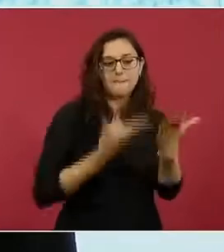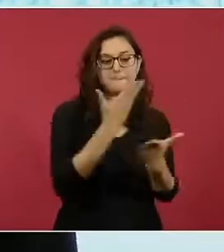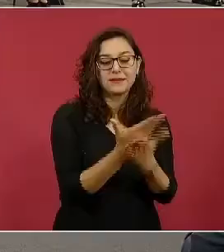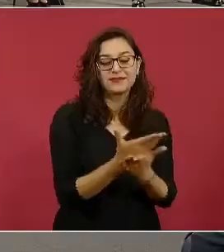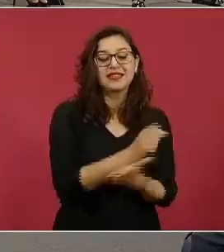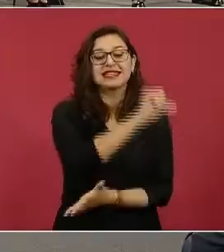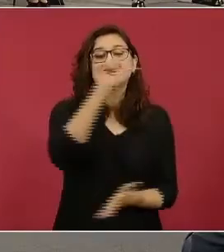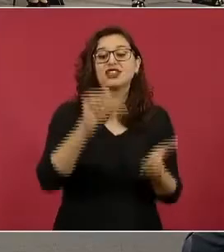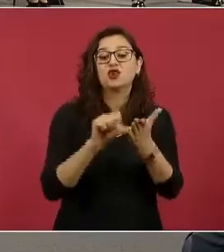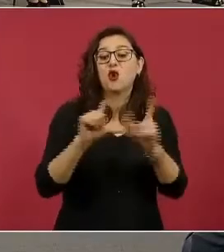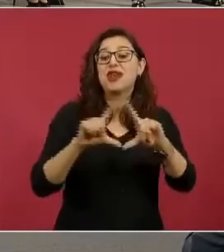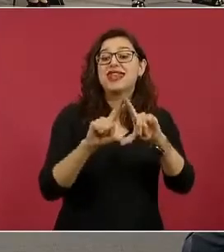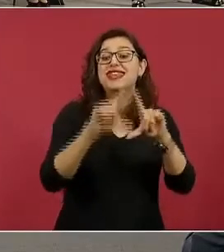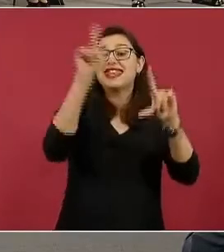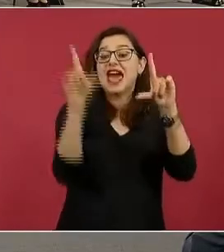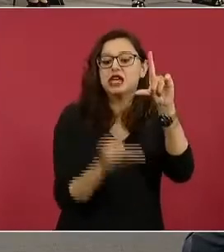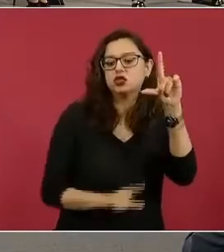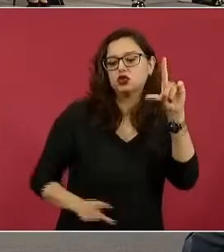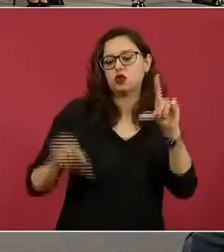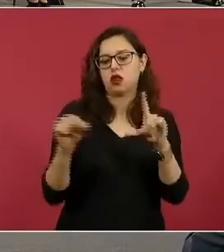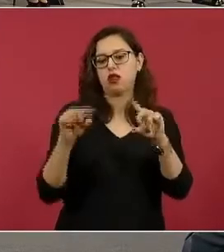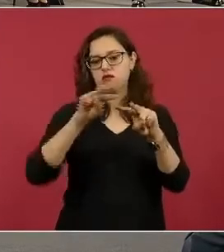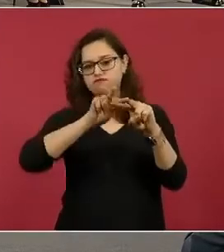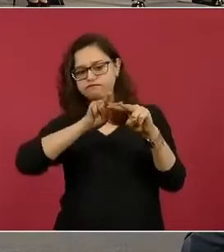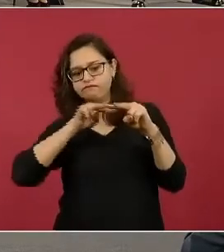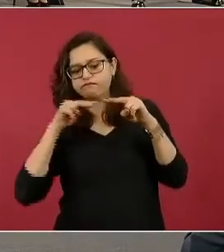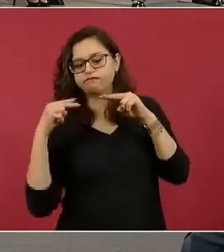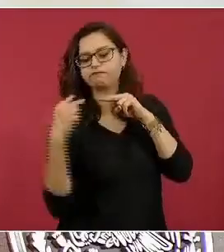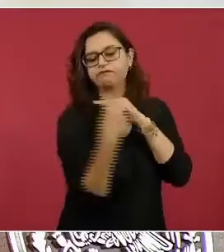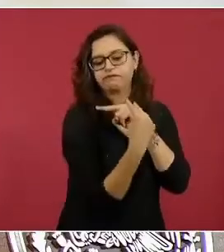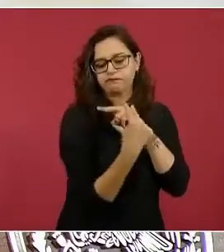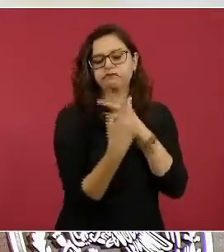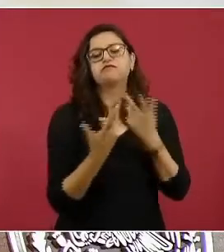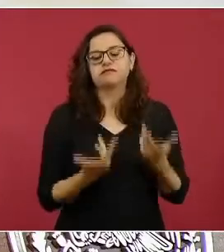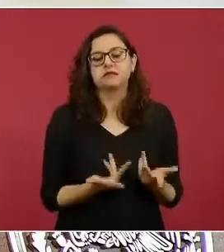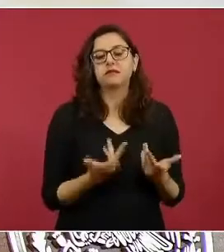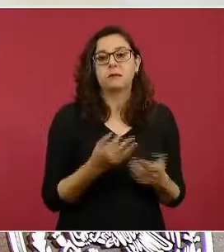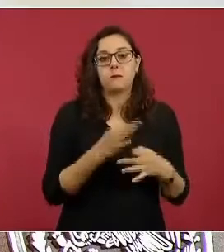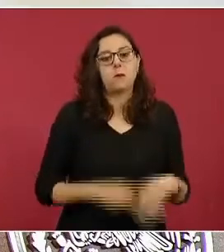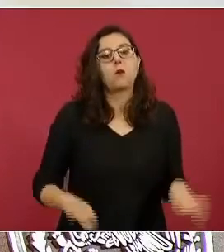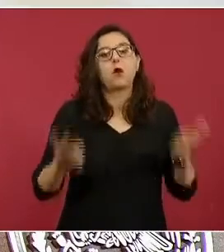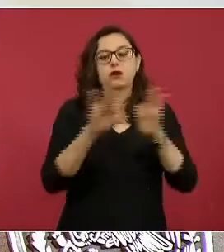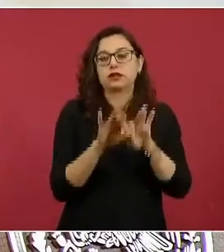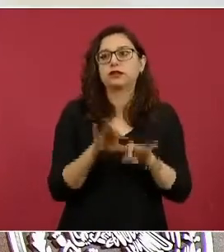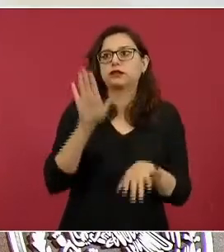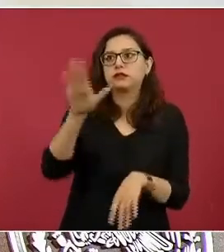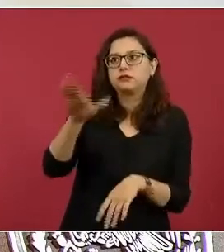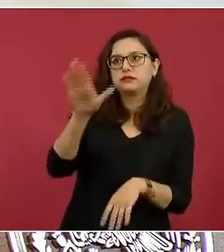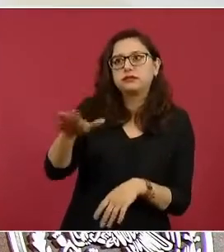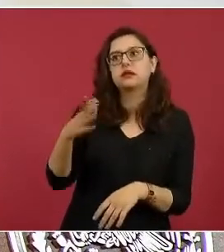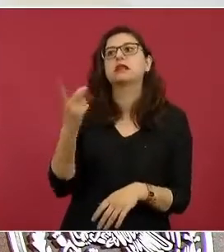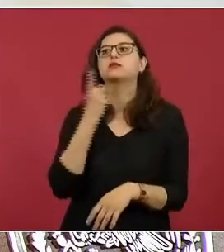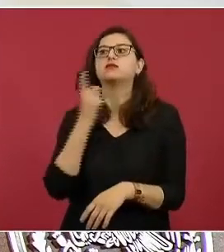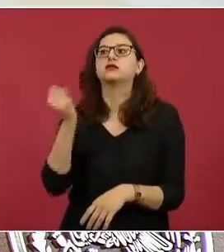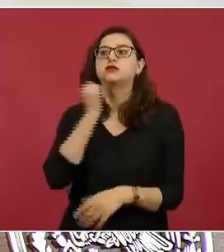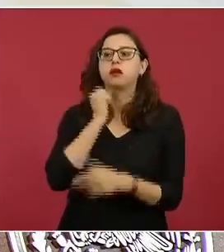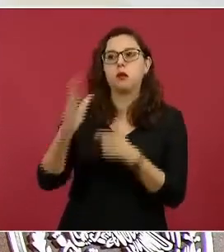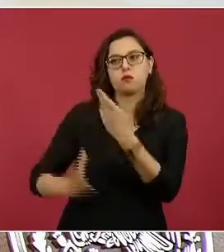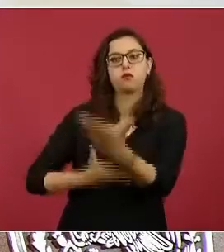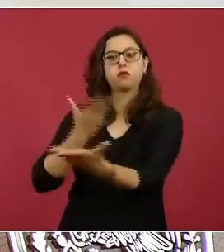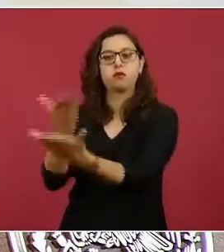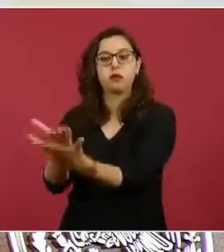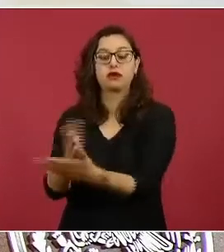Nacional de Identificación Humana. Esto es muy importante decir que tenemos más de estos tres años, hemos estado